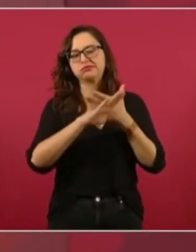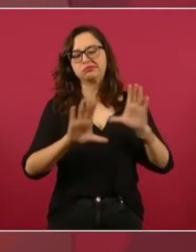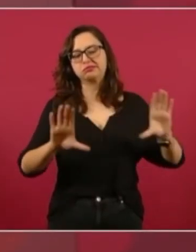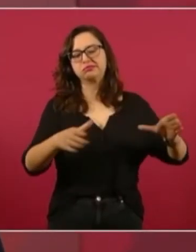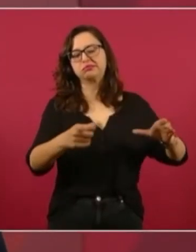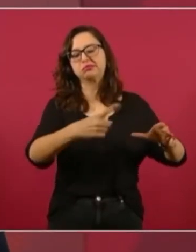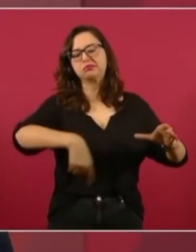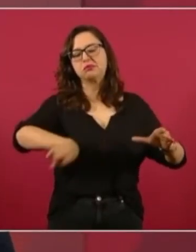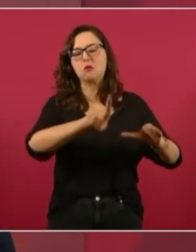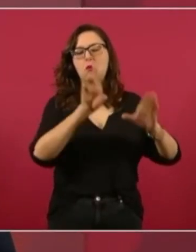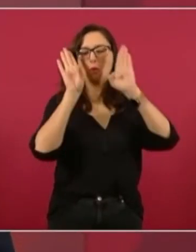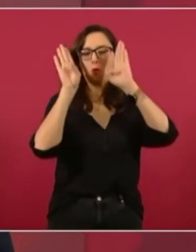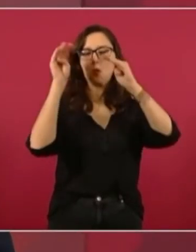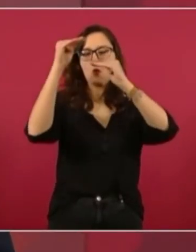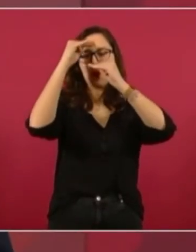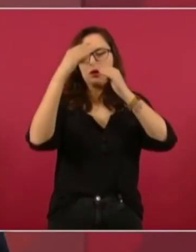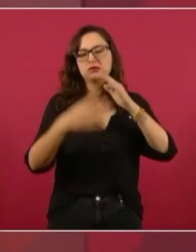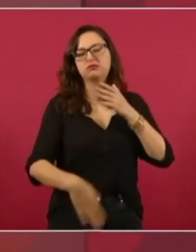conservadoras.